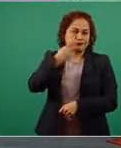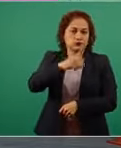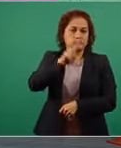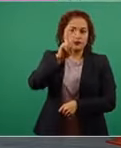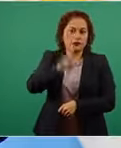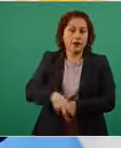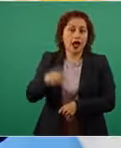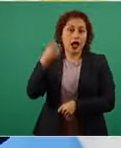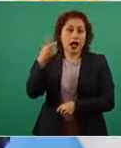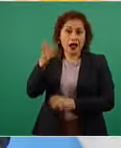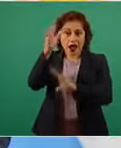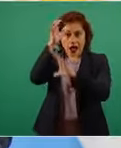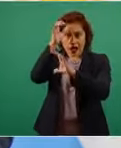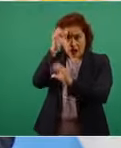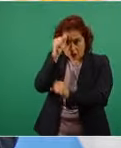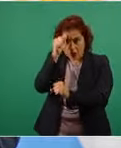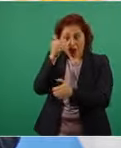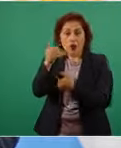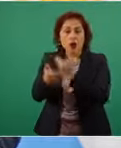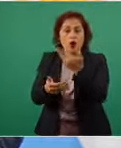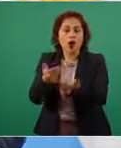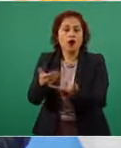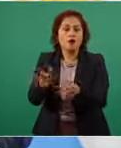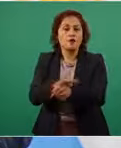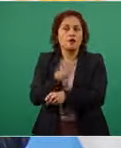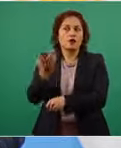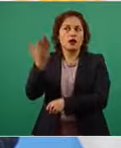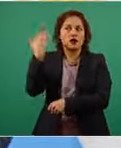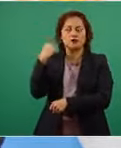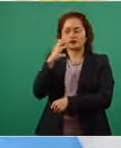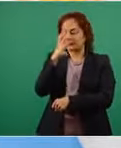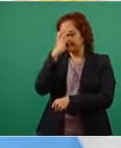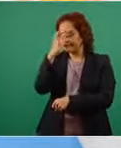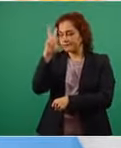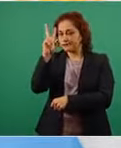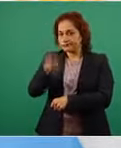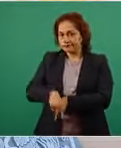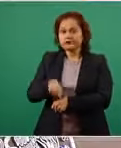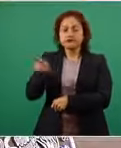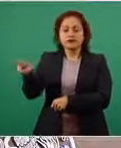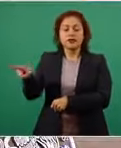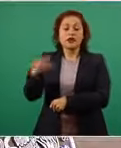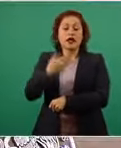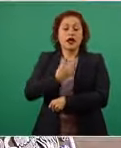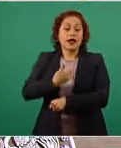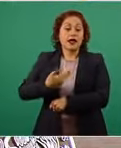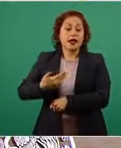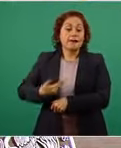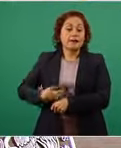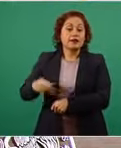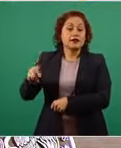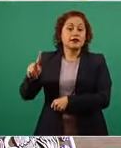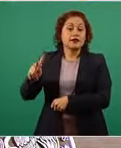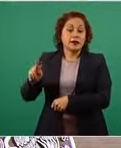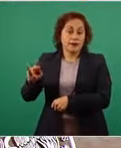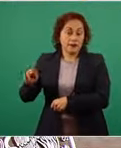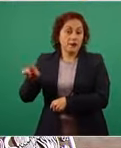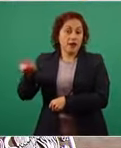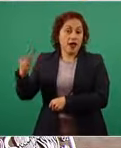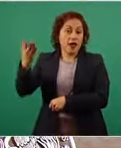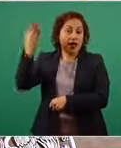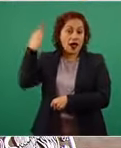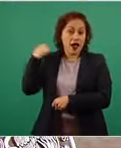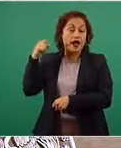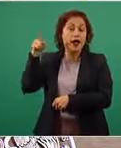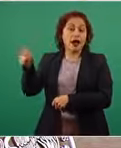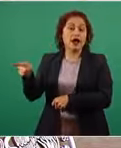un acuerdo que según ha confesado el presidente del BID que en esos días era director en